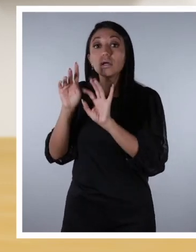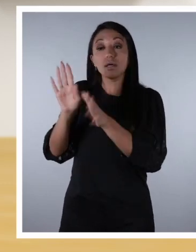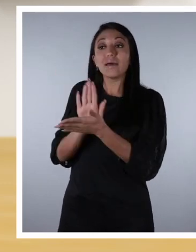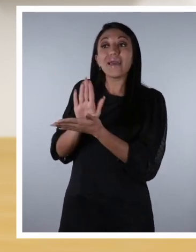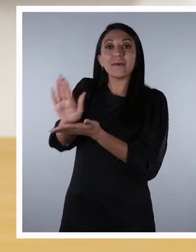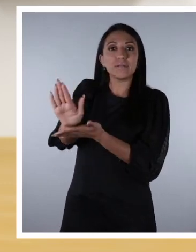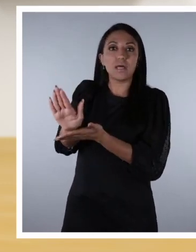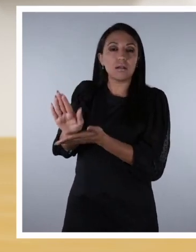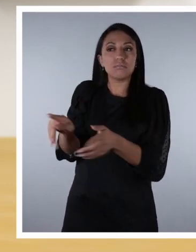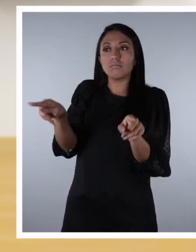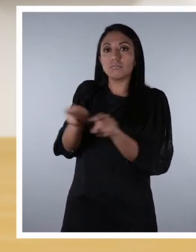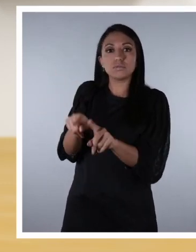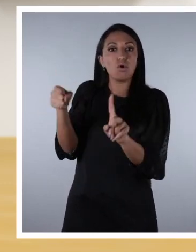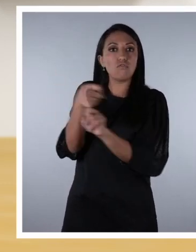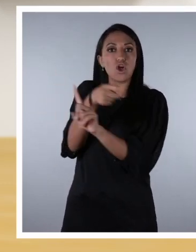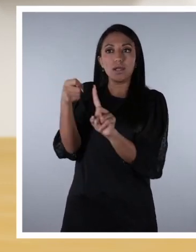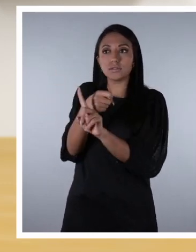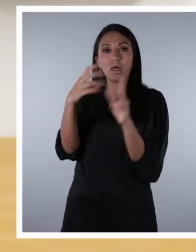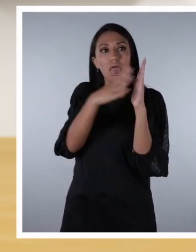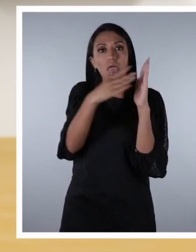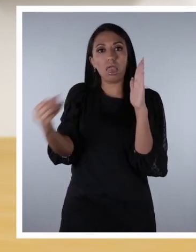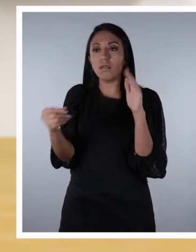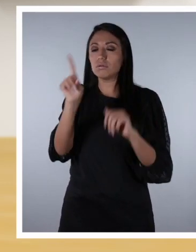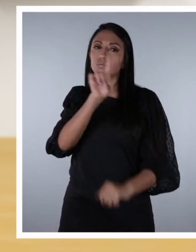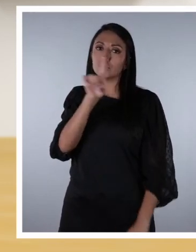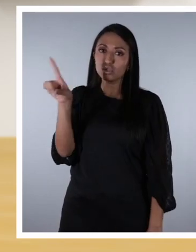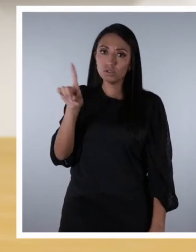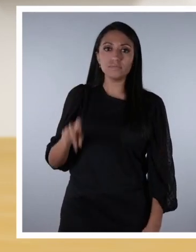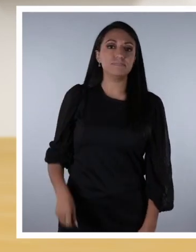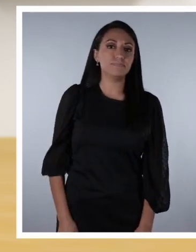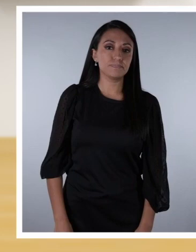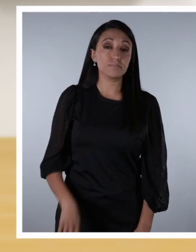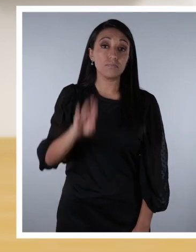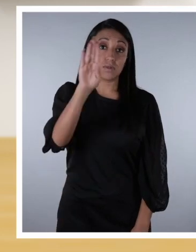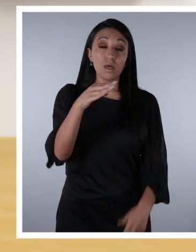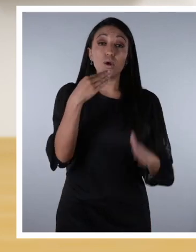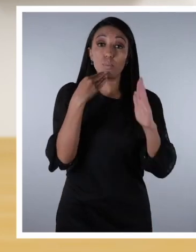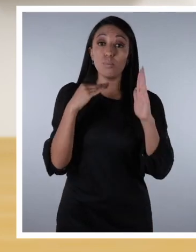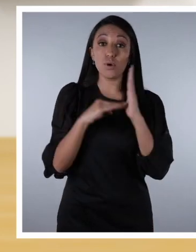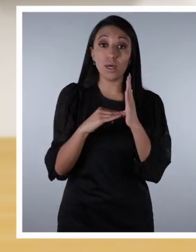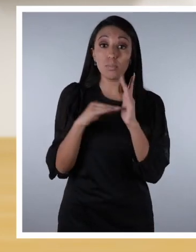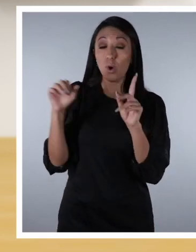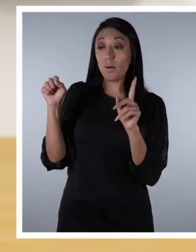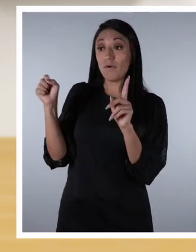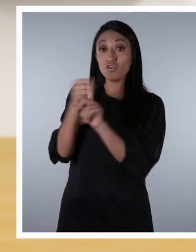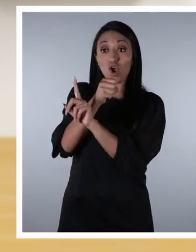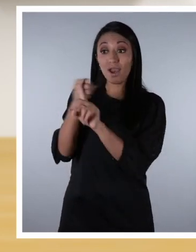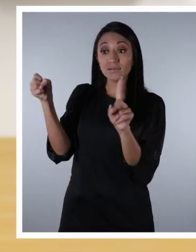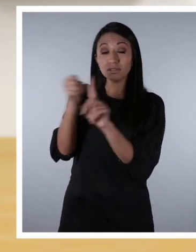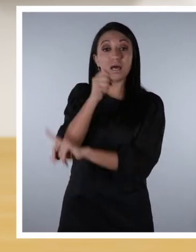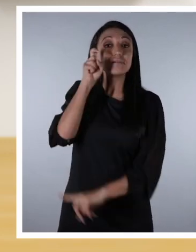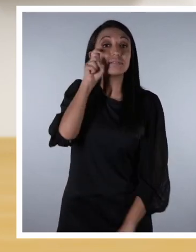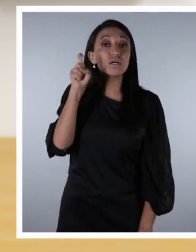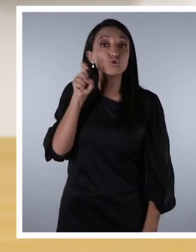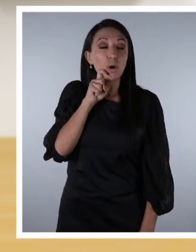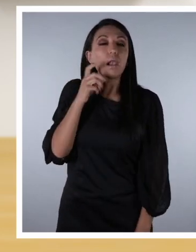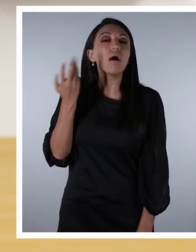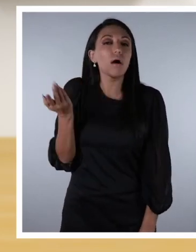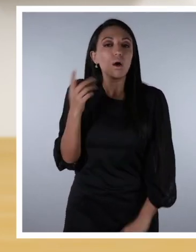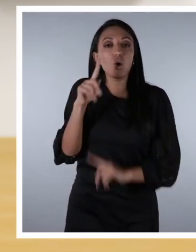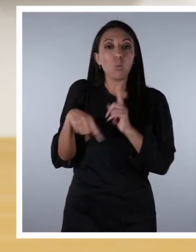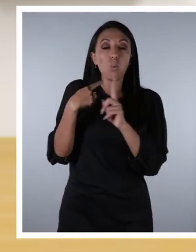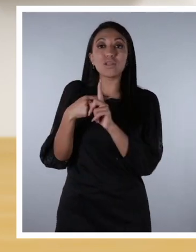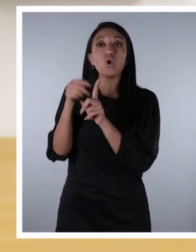evitar reproducir todo tipo de violencia. Por ejemplo, la violencia sexual se da cuando hay la